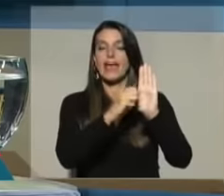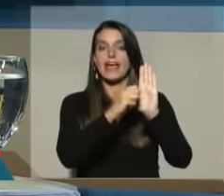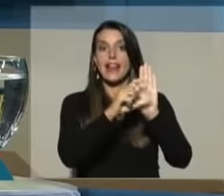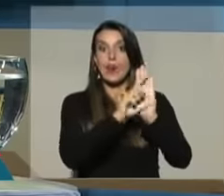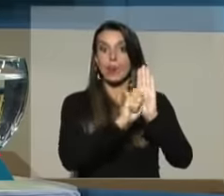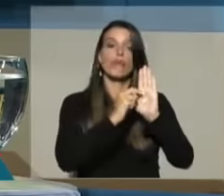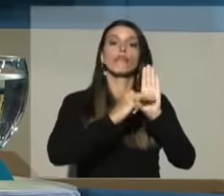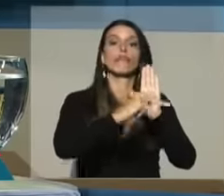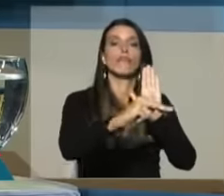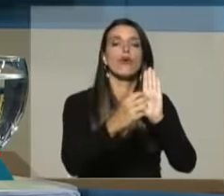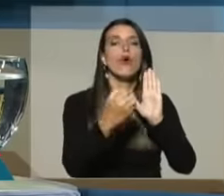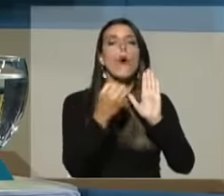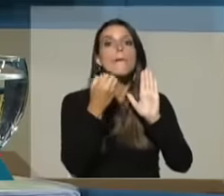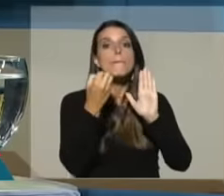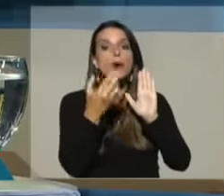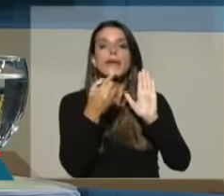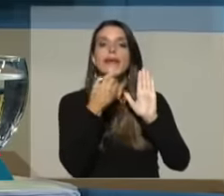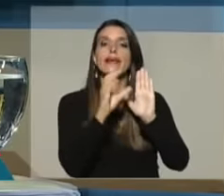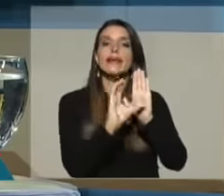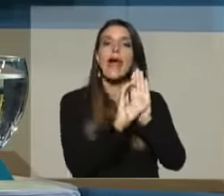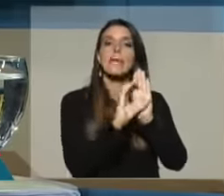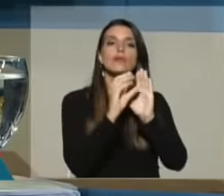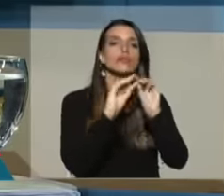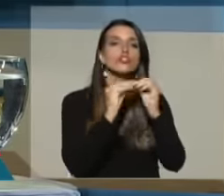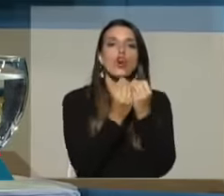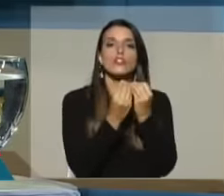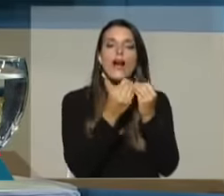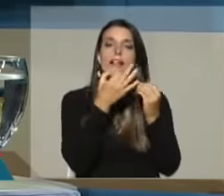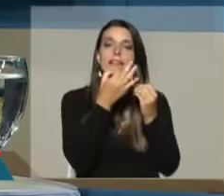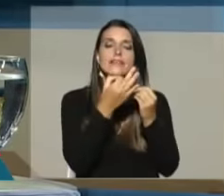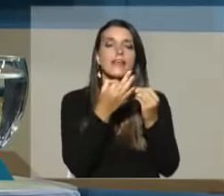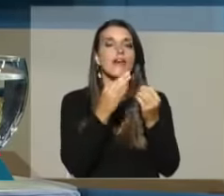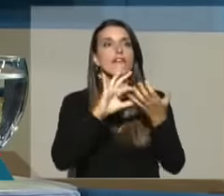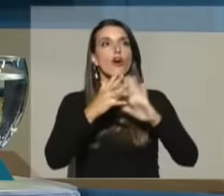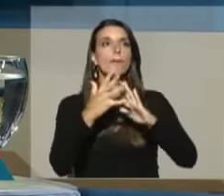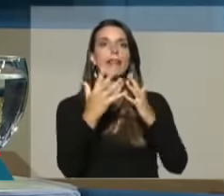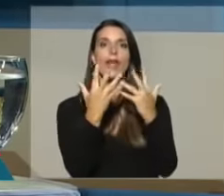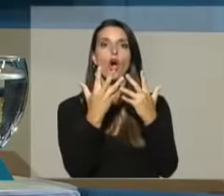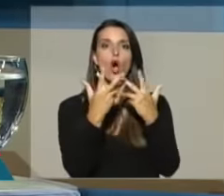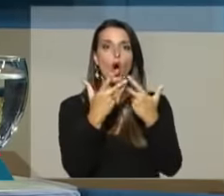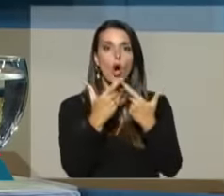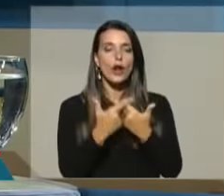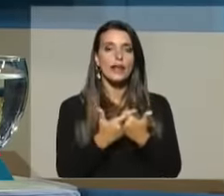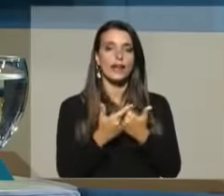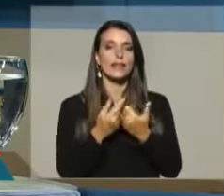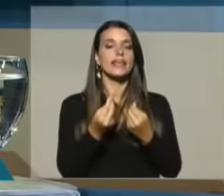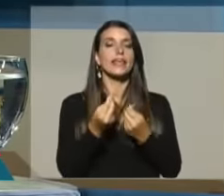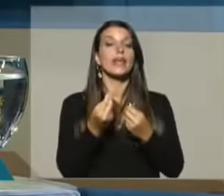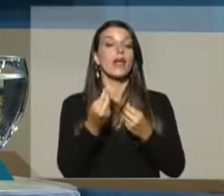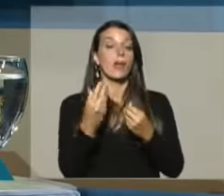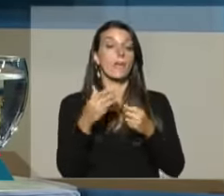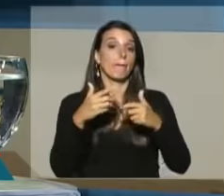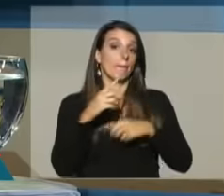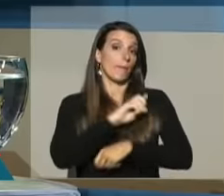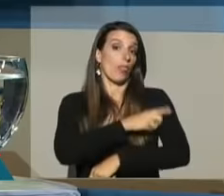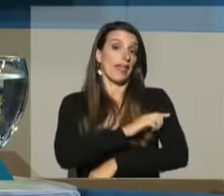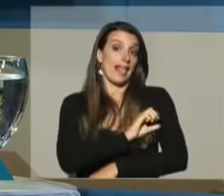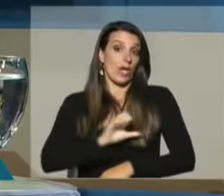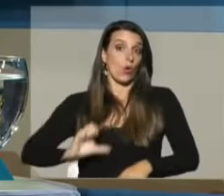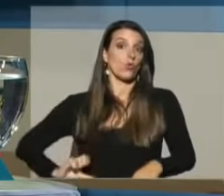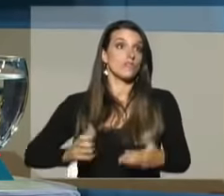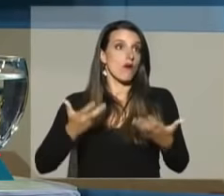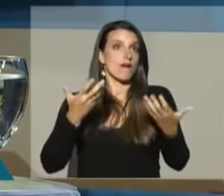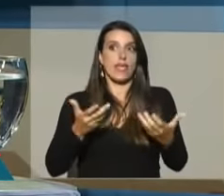producto que componen todo un capítulo en el cual hay una organicidad y una dirección que el Poder Ejecutivo pretende mantener